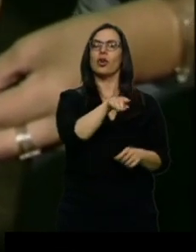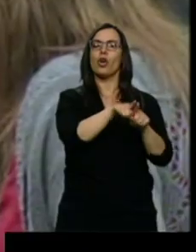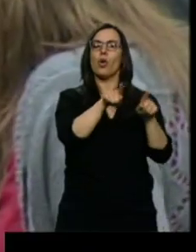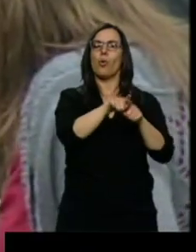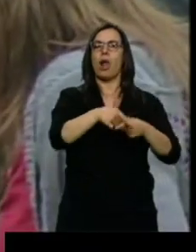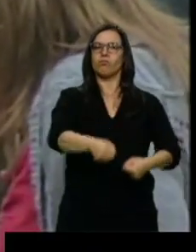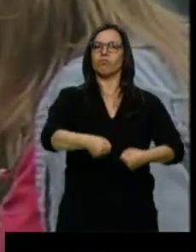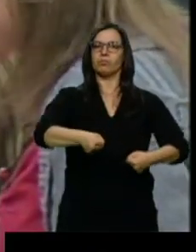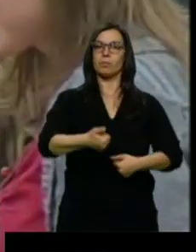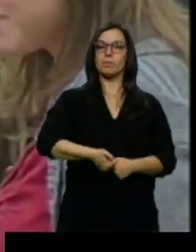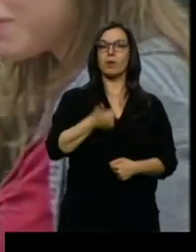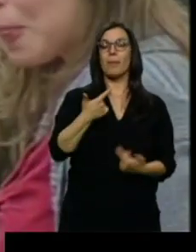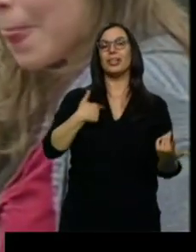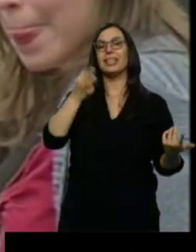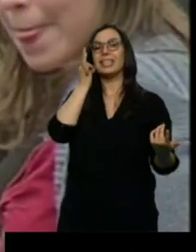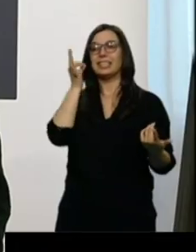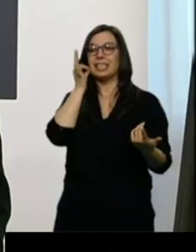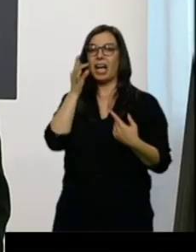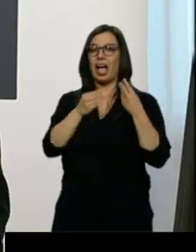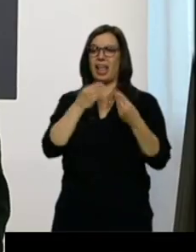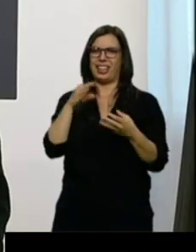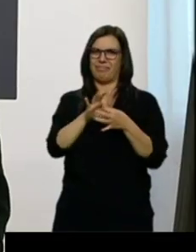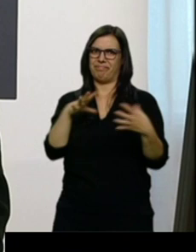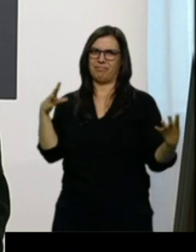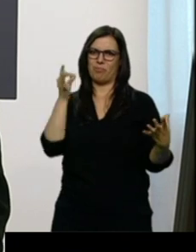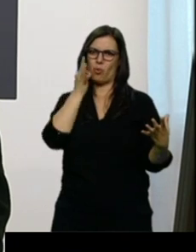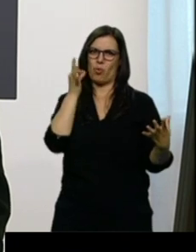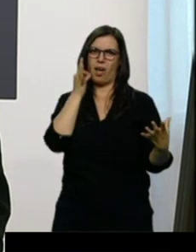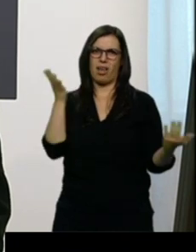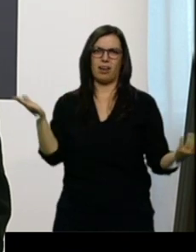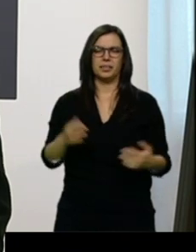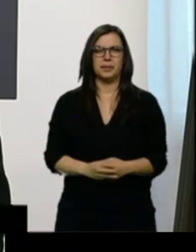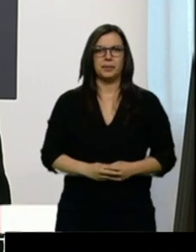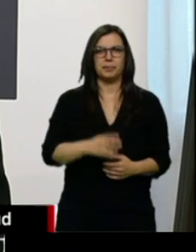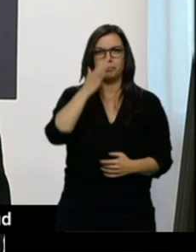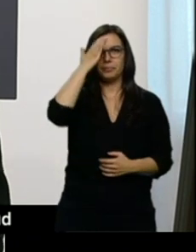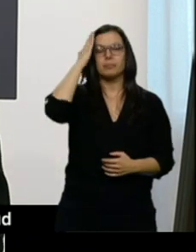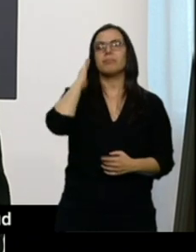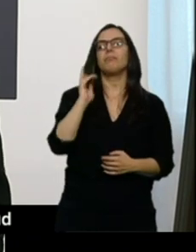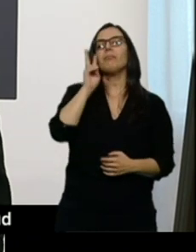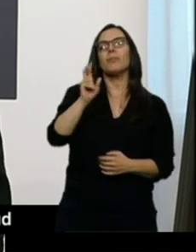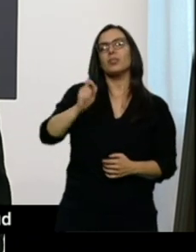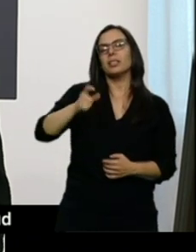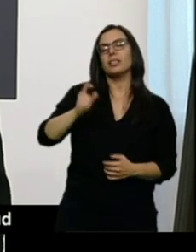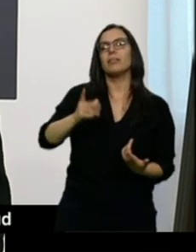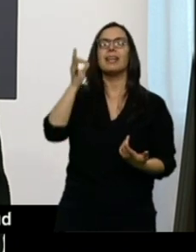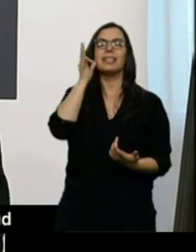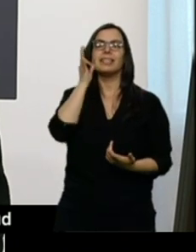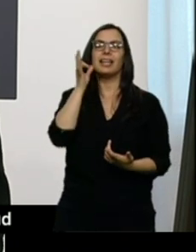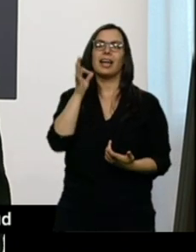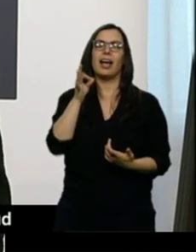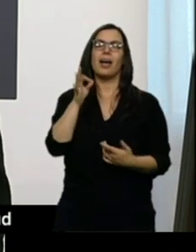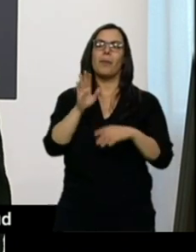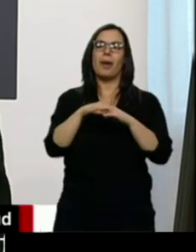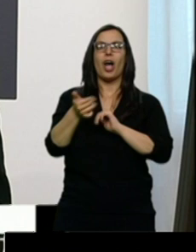mientras las chicas hacen algo impropio de una mujer. Vemos alusiones constantes a las chicas consumen para imitar a los chicos, lo hacen